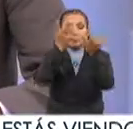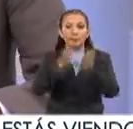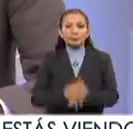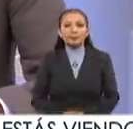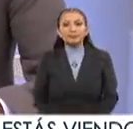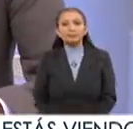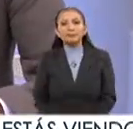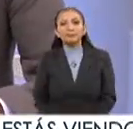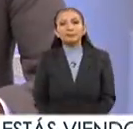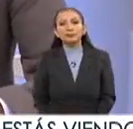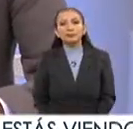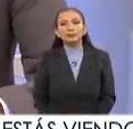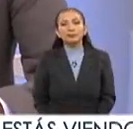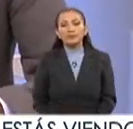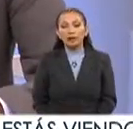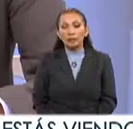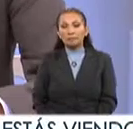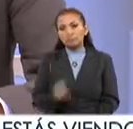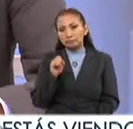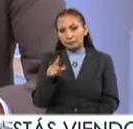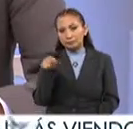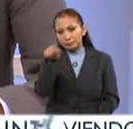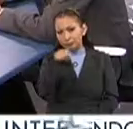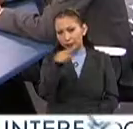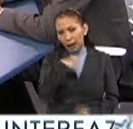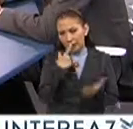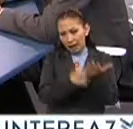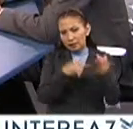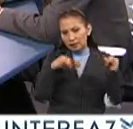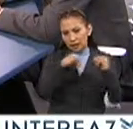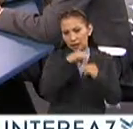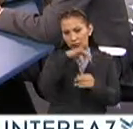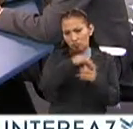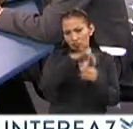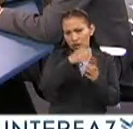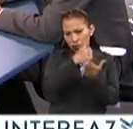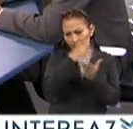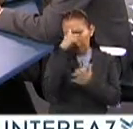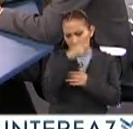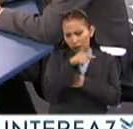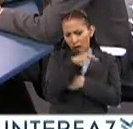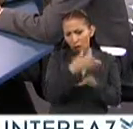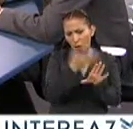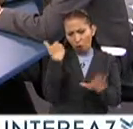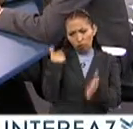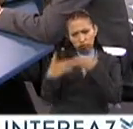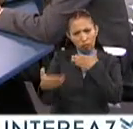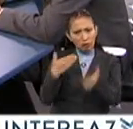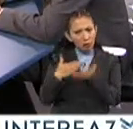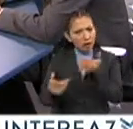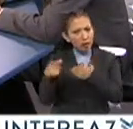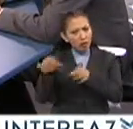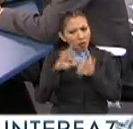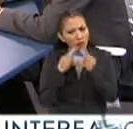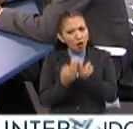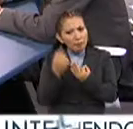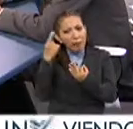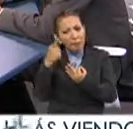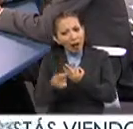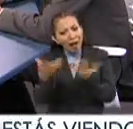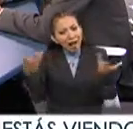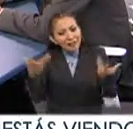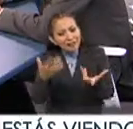infinito. Bueno, y creo que ustedes en el Instituto Electoral de la Ciudad de México han sido muy vanguardistas en las formas de